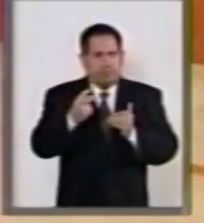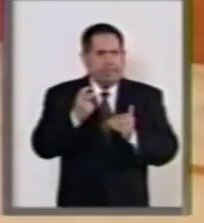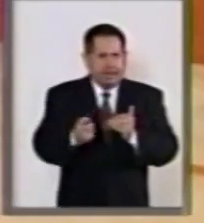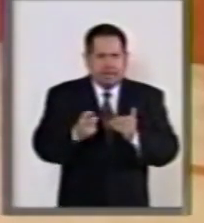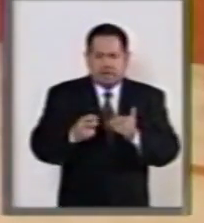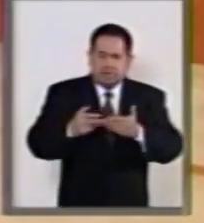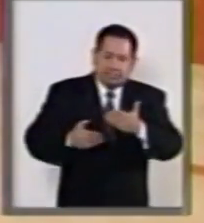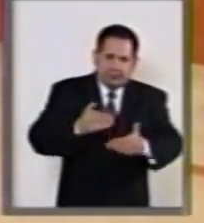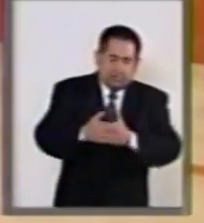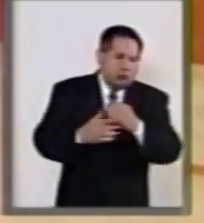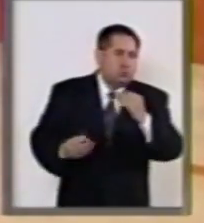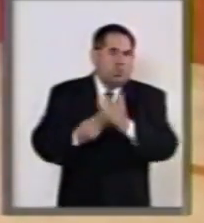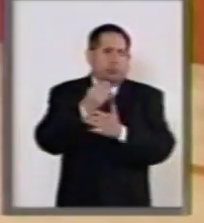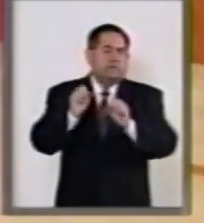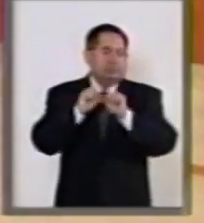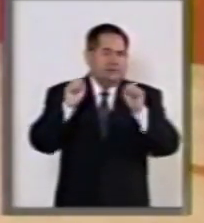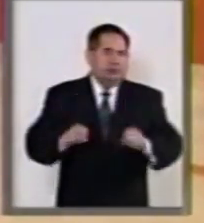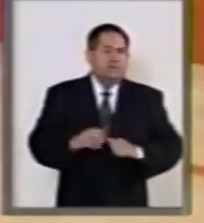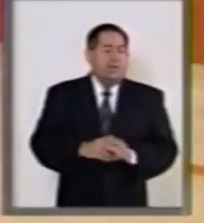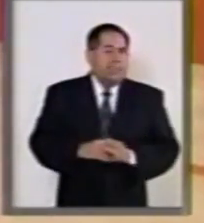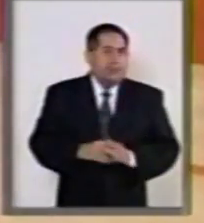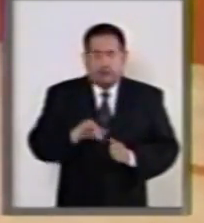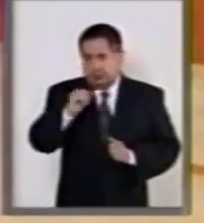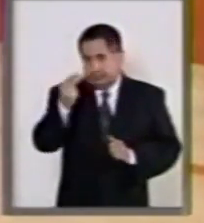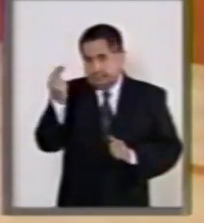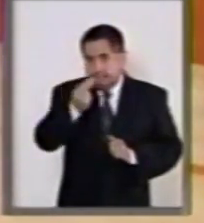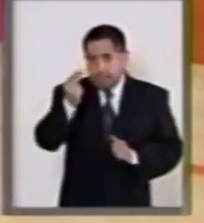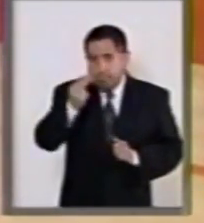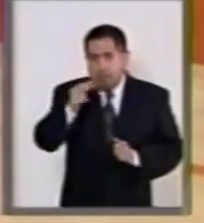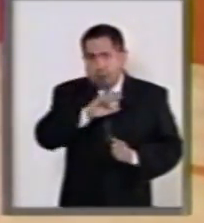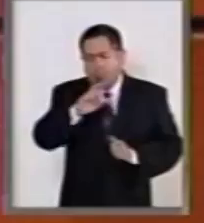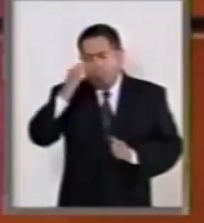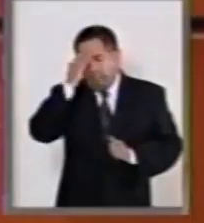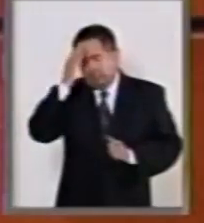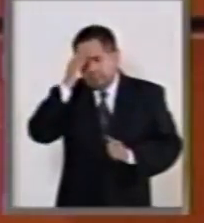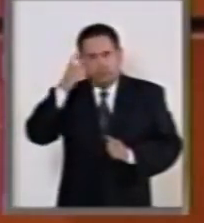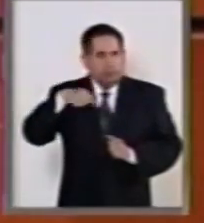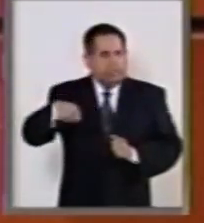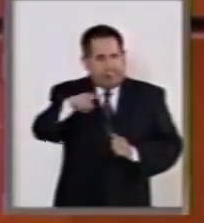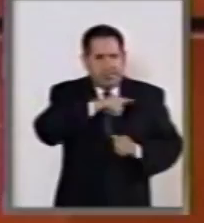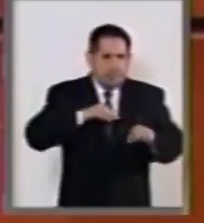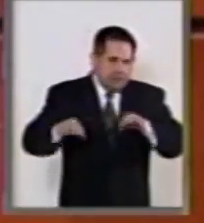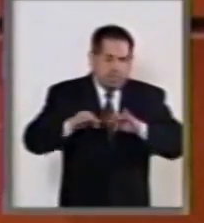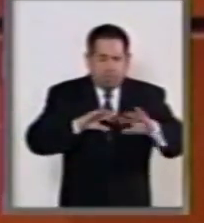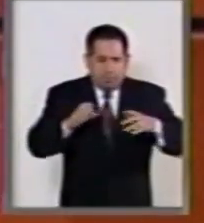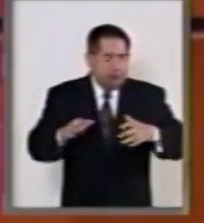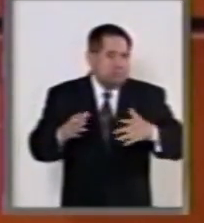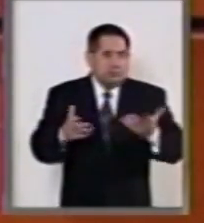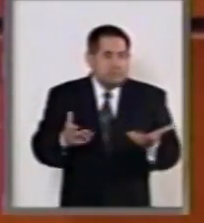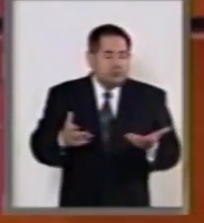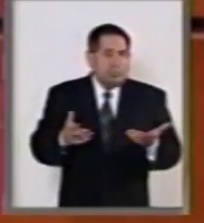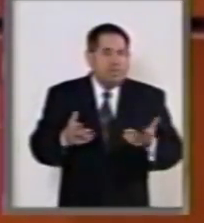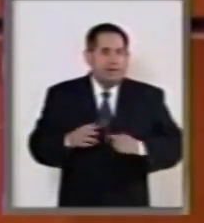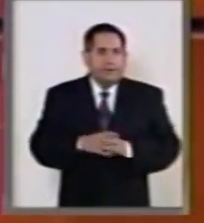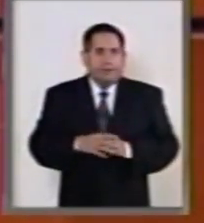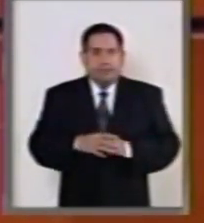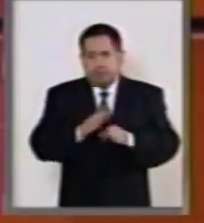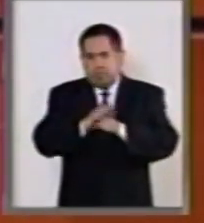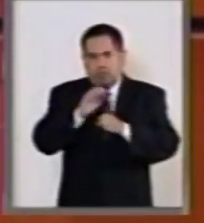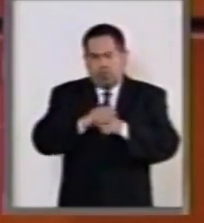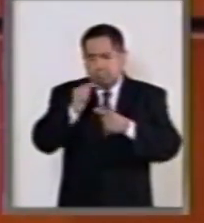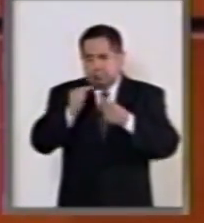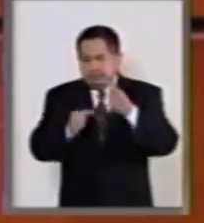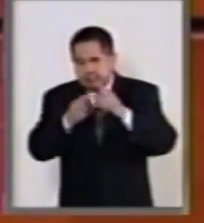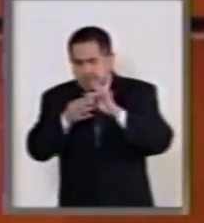tránsito, hacia el nuevo sistema. Es necesario reconocer que en esta labor de ajuste a la